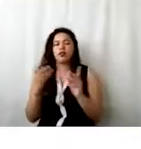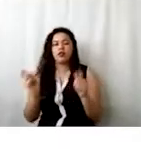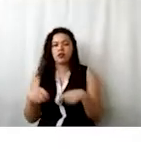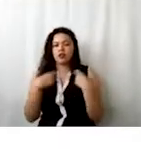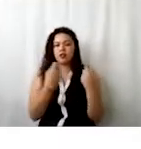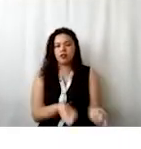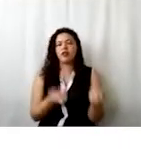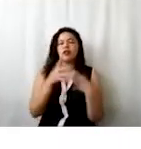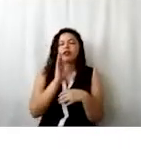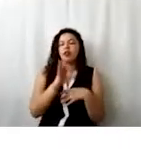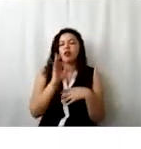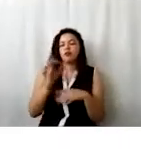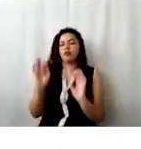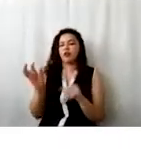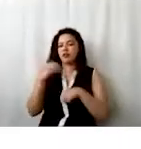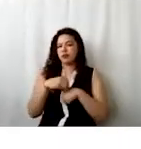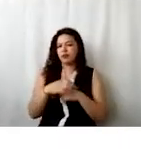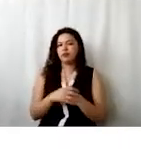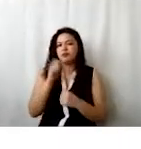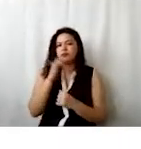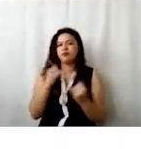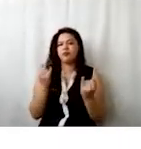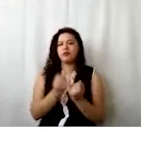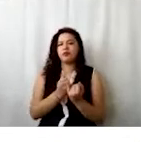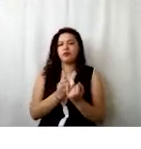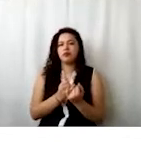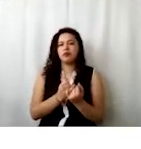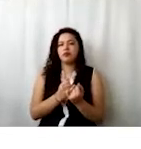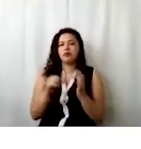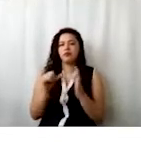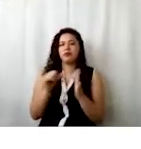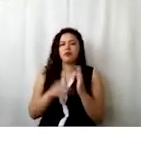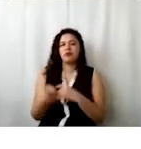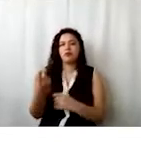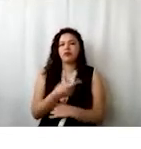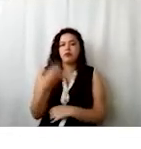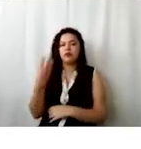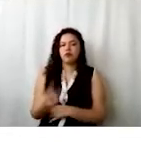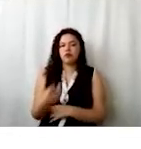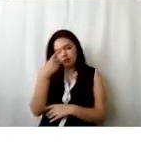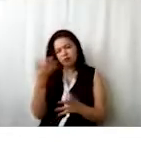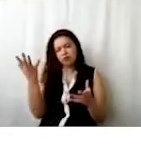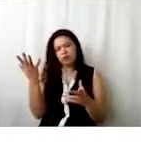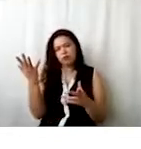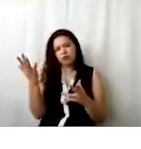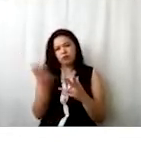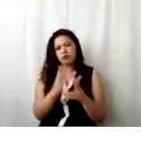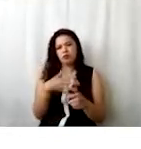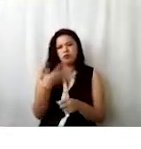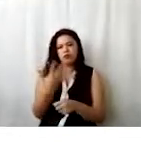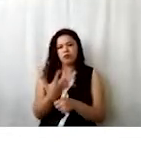fechas establecidas. Asimismo, pues también en el artículo 103, en la fracción 5, podemos encontrar algunas